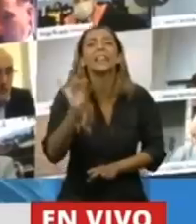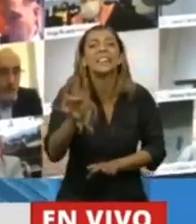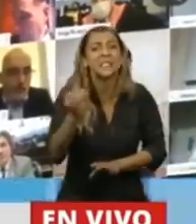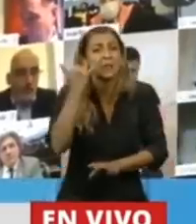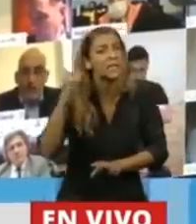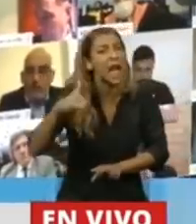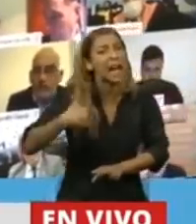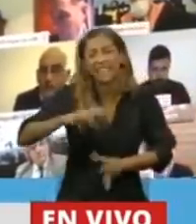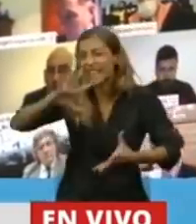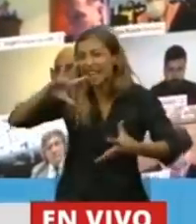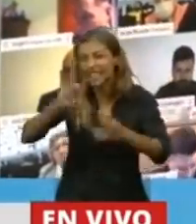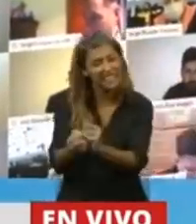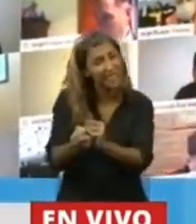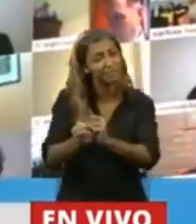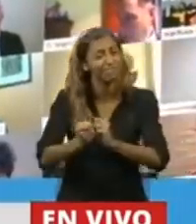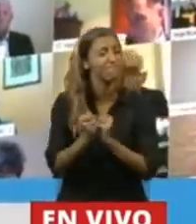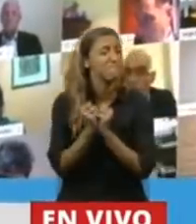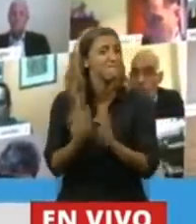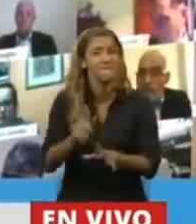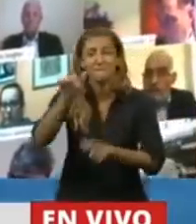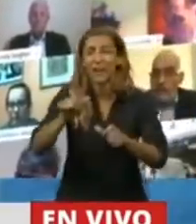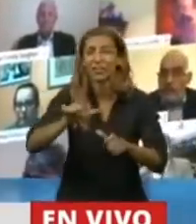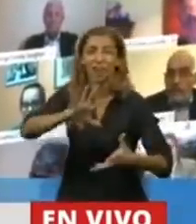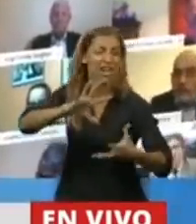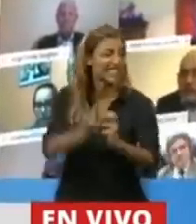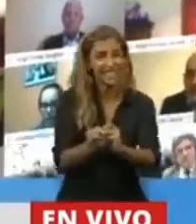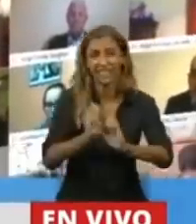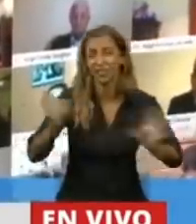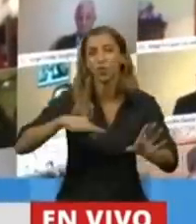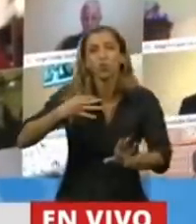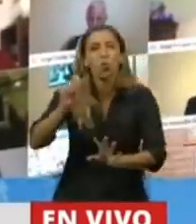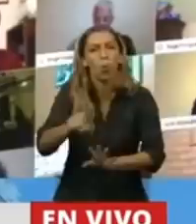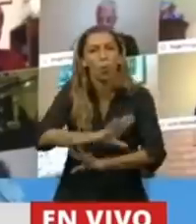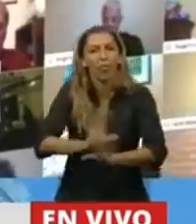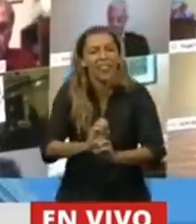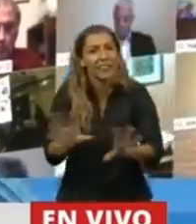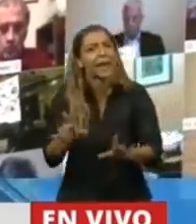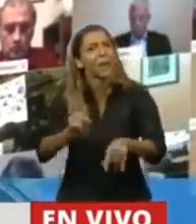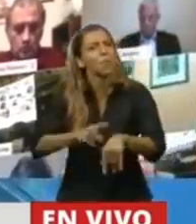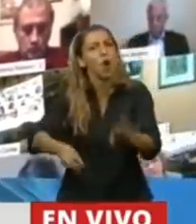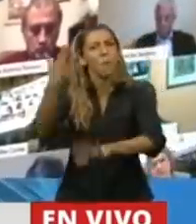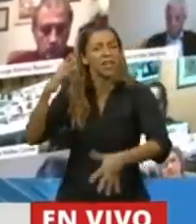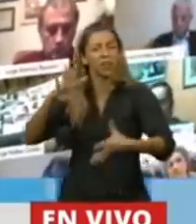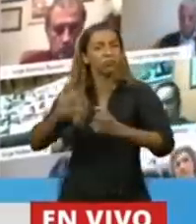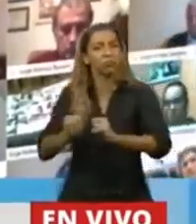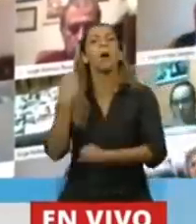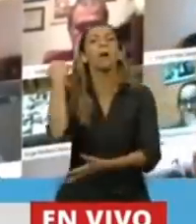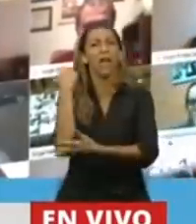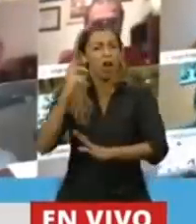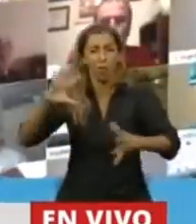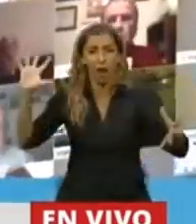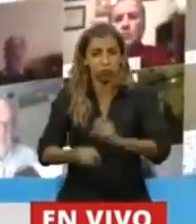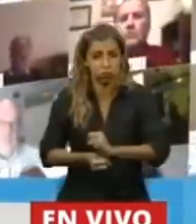surcando y arruinando la vida de la gente. Estalló por los aires porque también la economía se trata de ideas